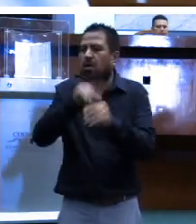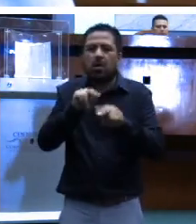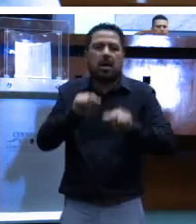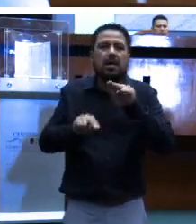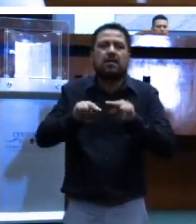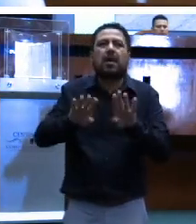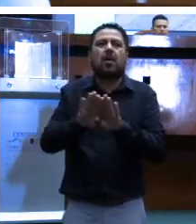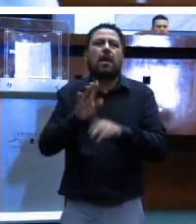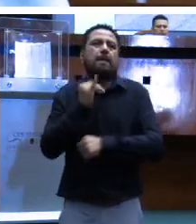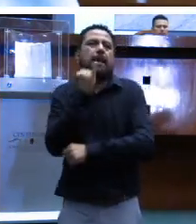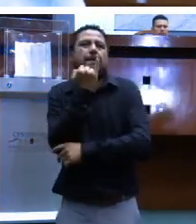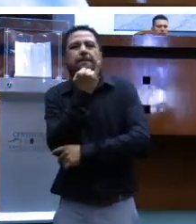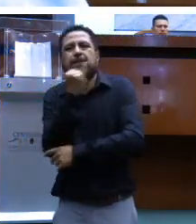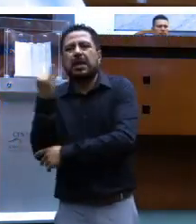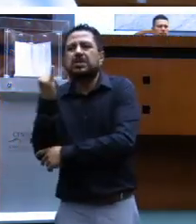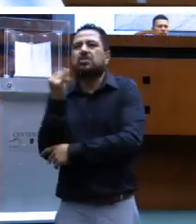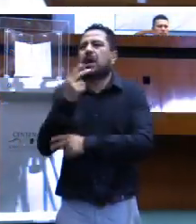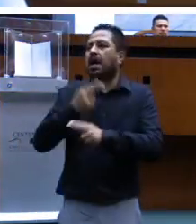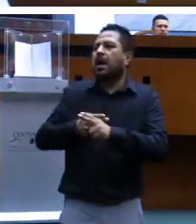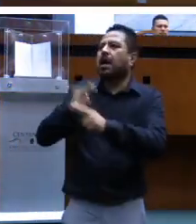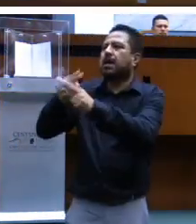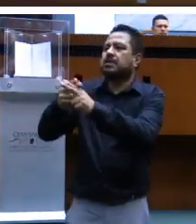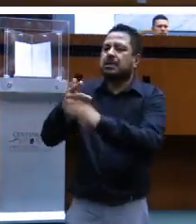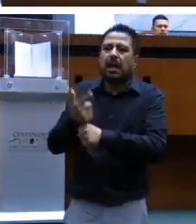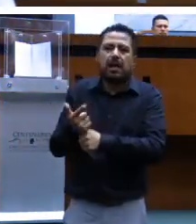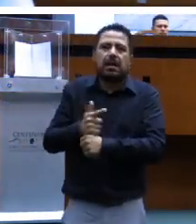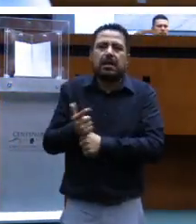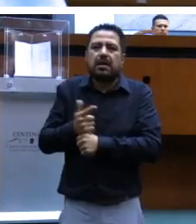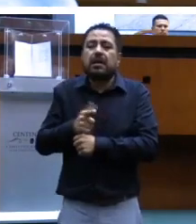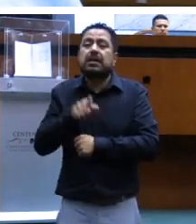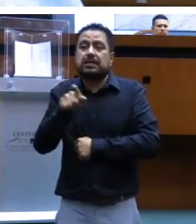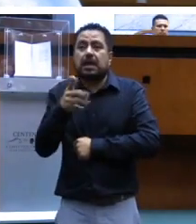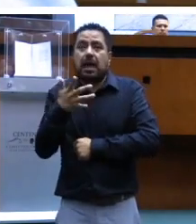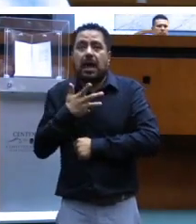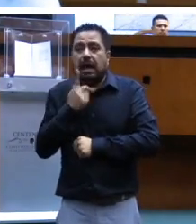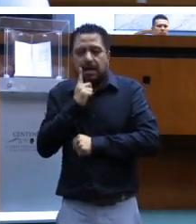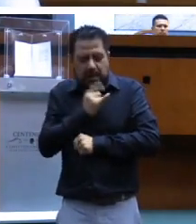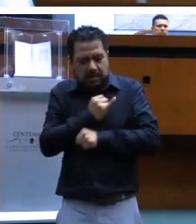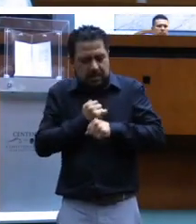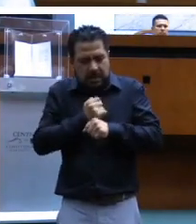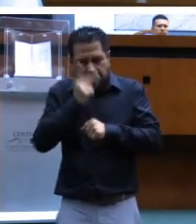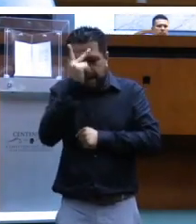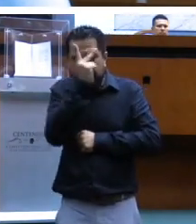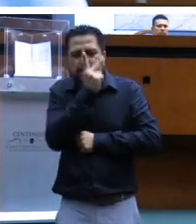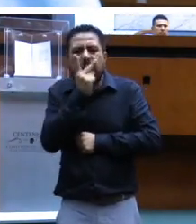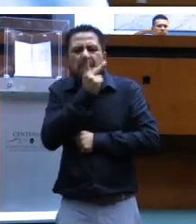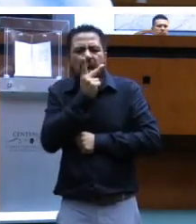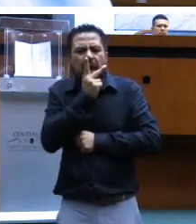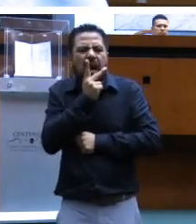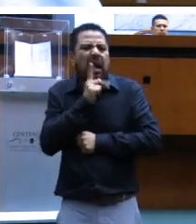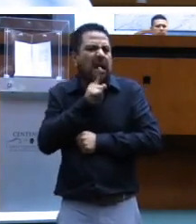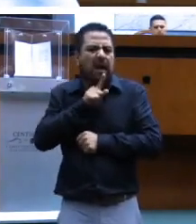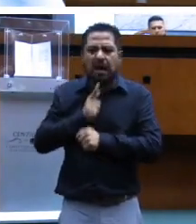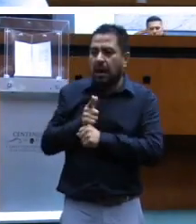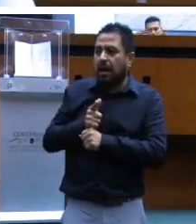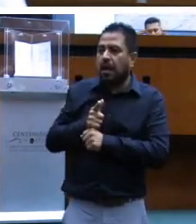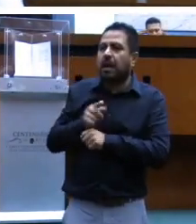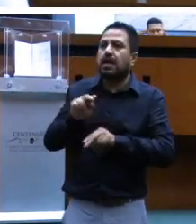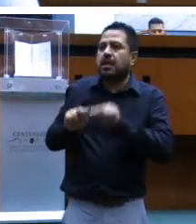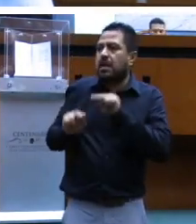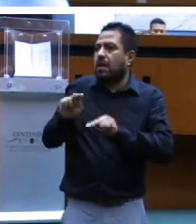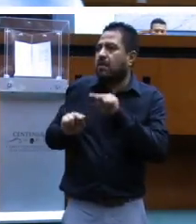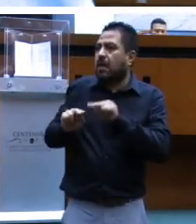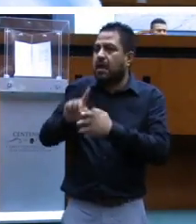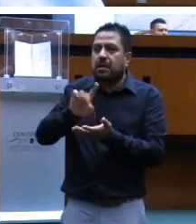tanto de preescolares hasta nivel licenciatura. Si cuentas con una evaluación psicopedagógica, puedes saber en qué grado de discapacidad